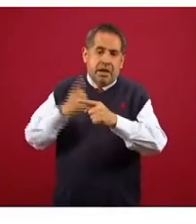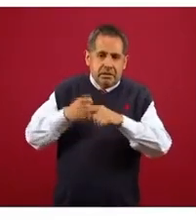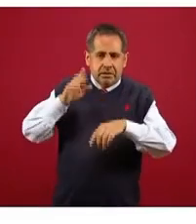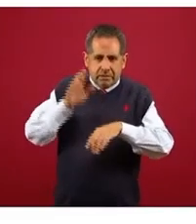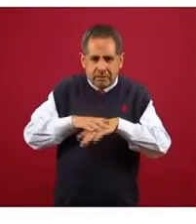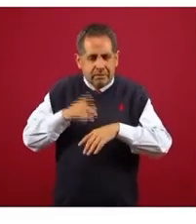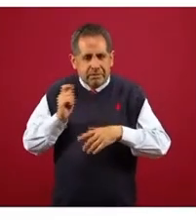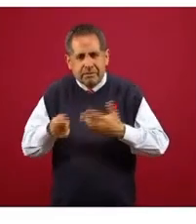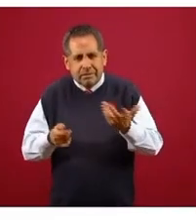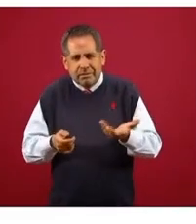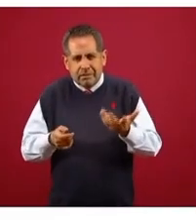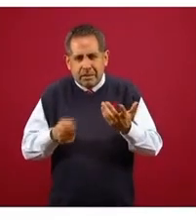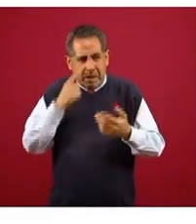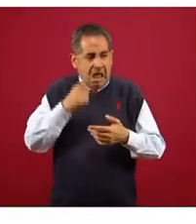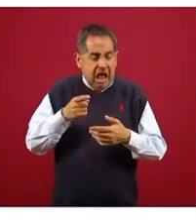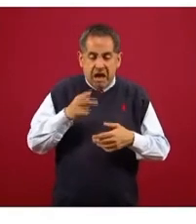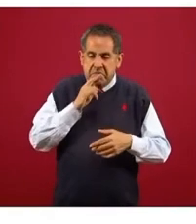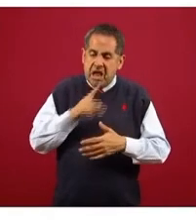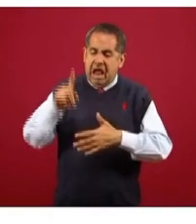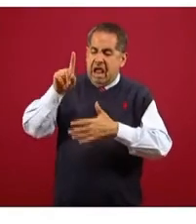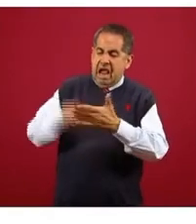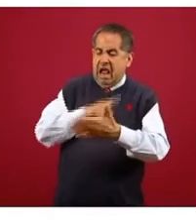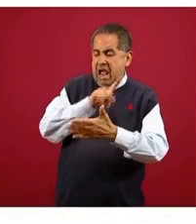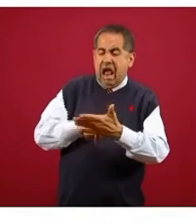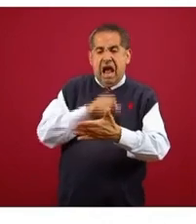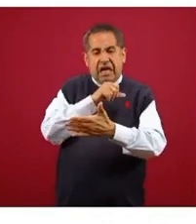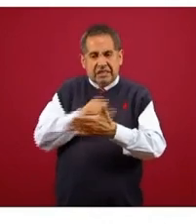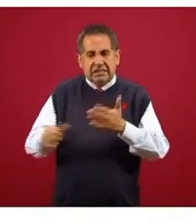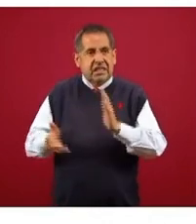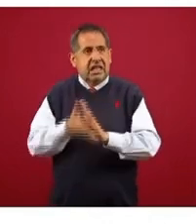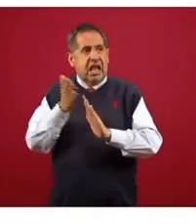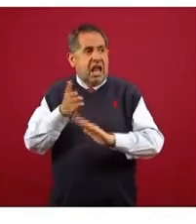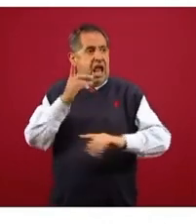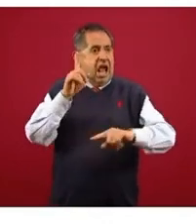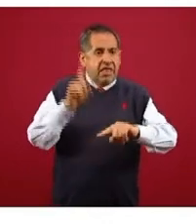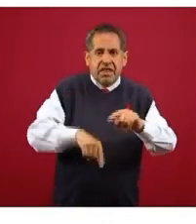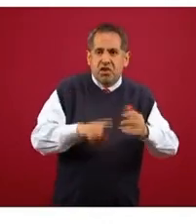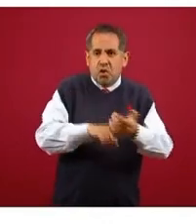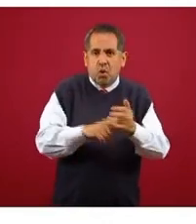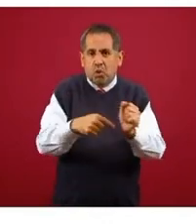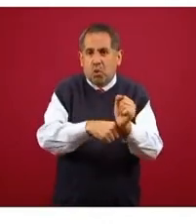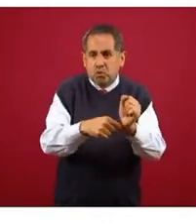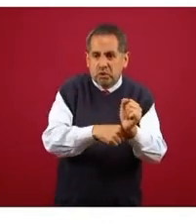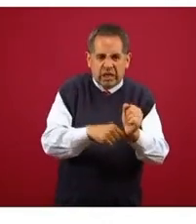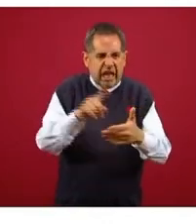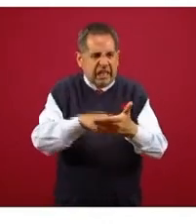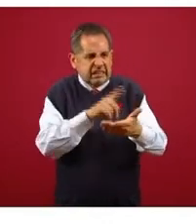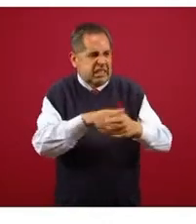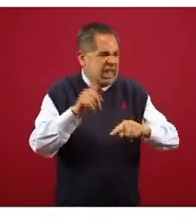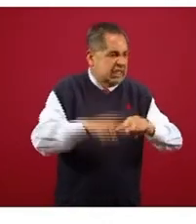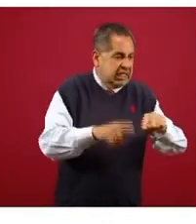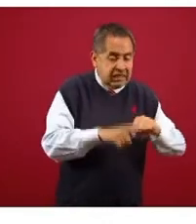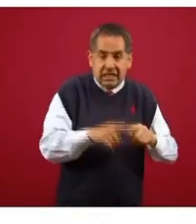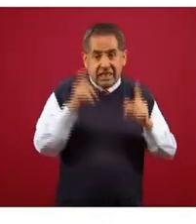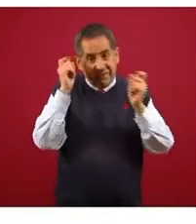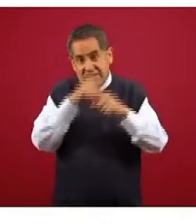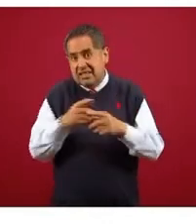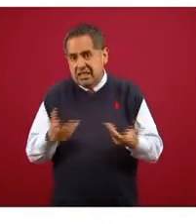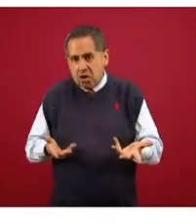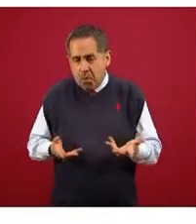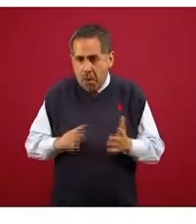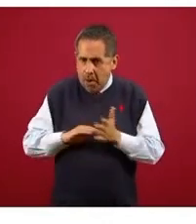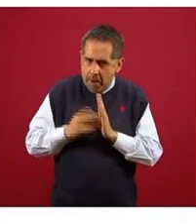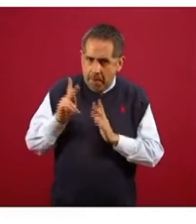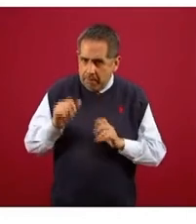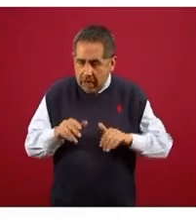a cancelar toda una serie de obras clandestinas que también son mucha parte de los agricultores. Tenemos la